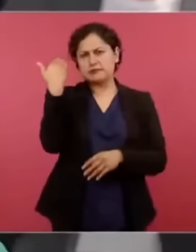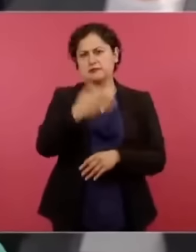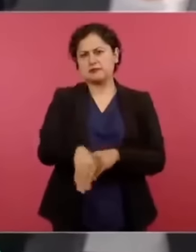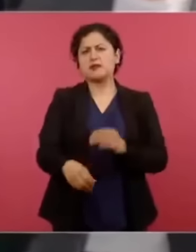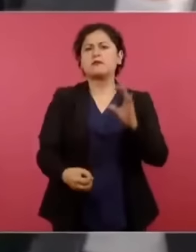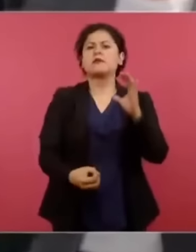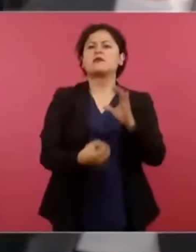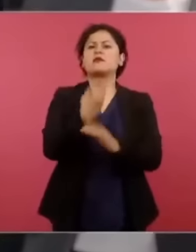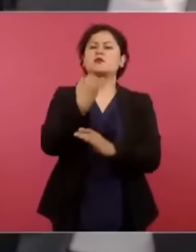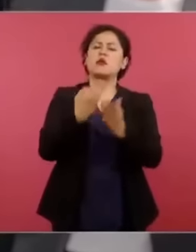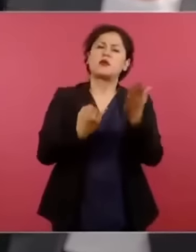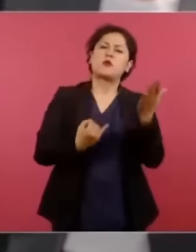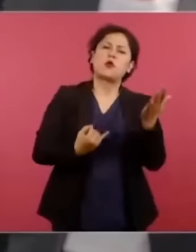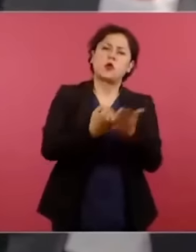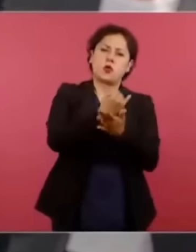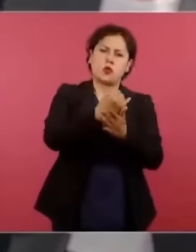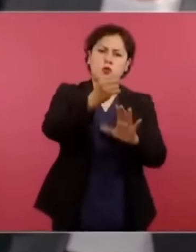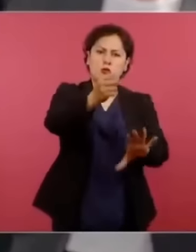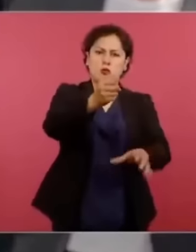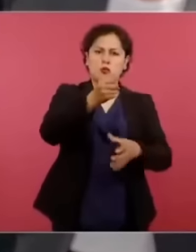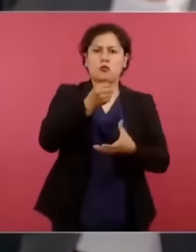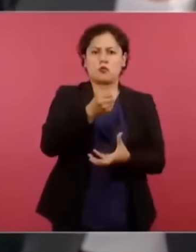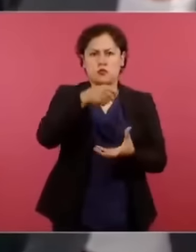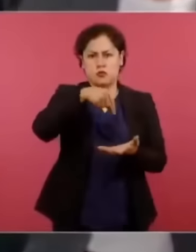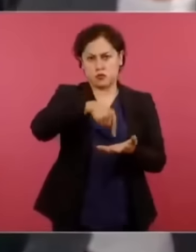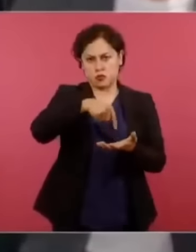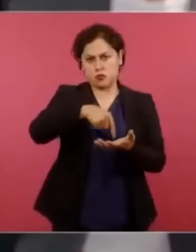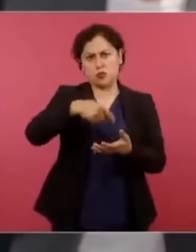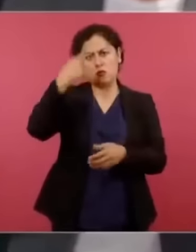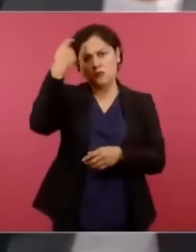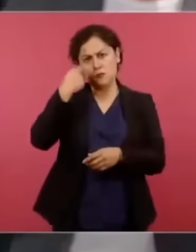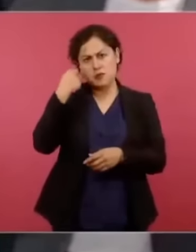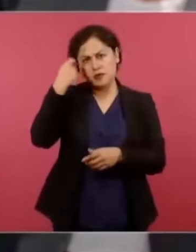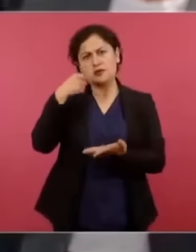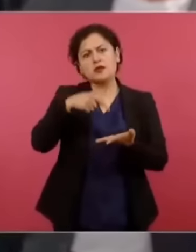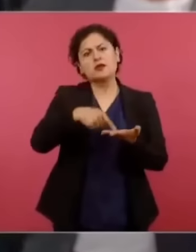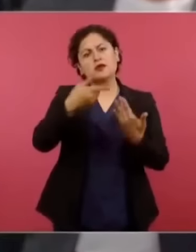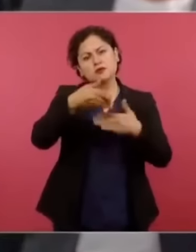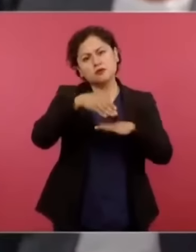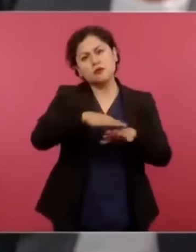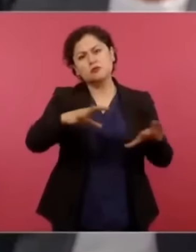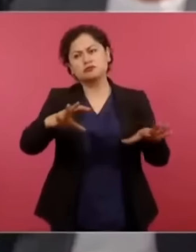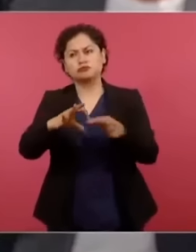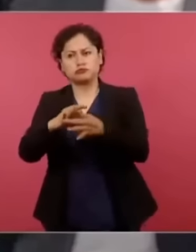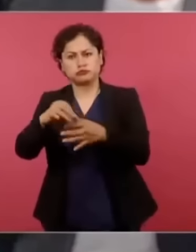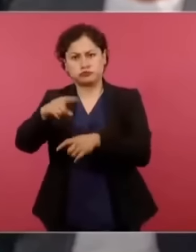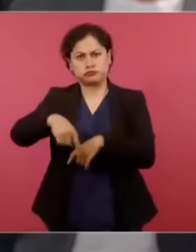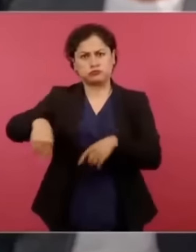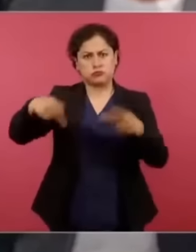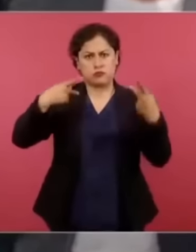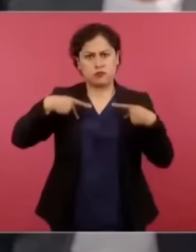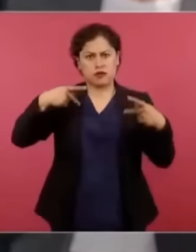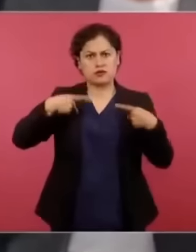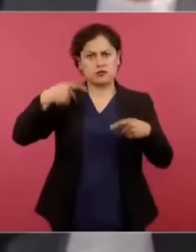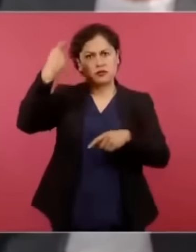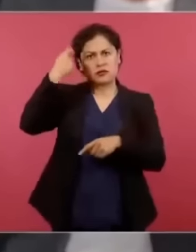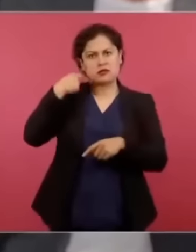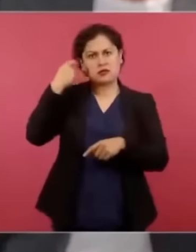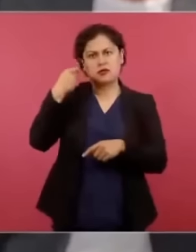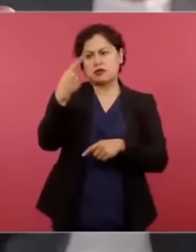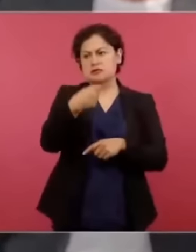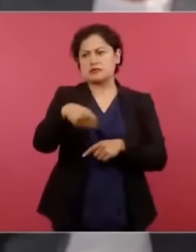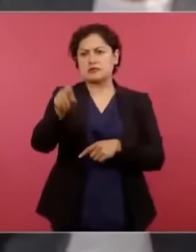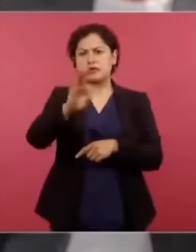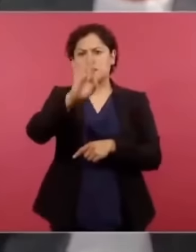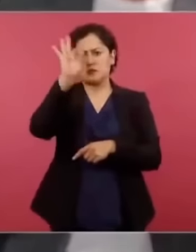en funcionar y que tiene que ver con el 100 por ciento de la pensión sobre los